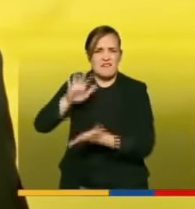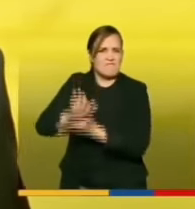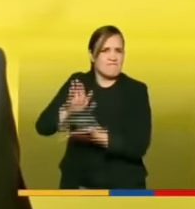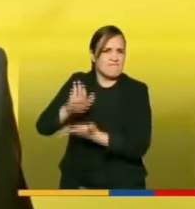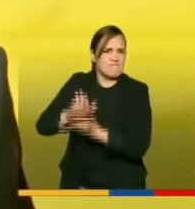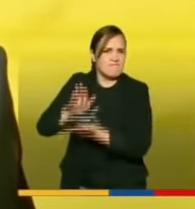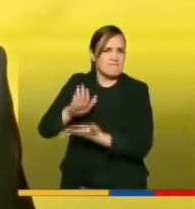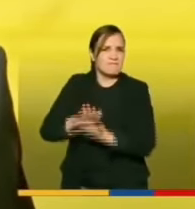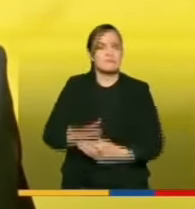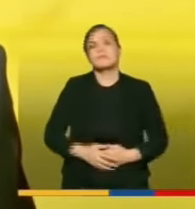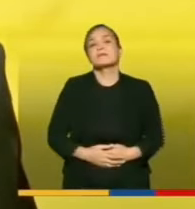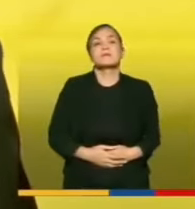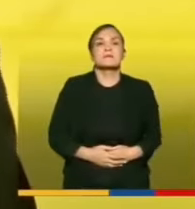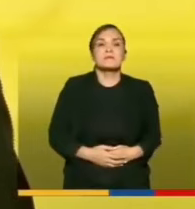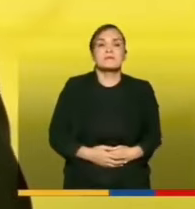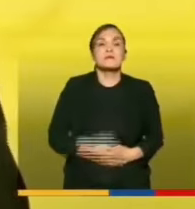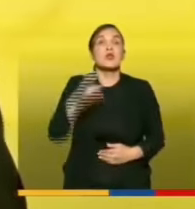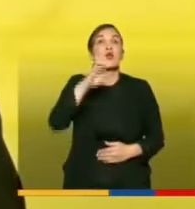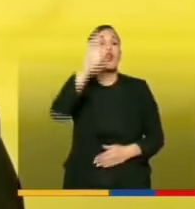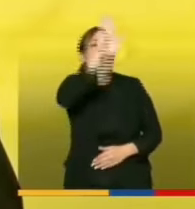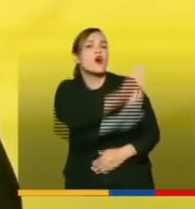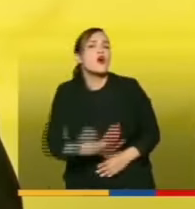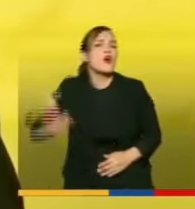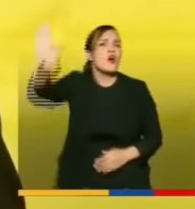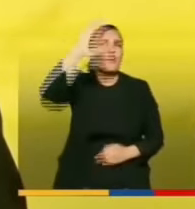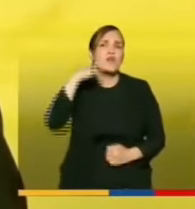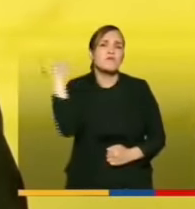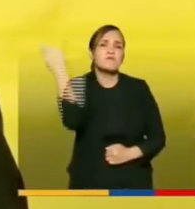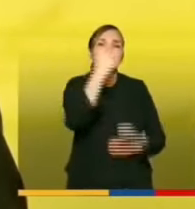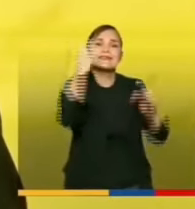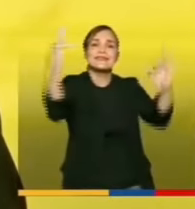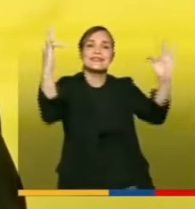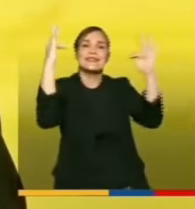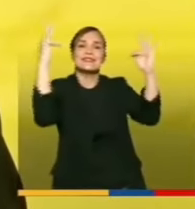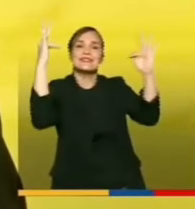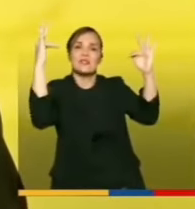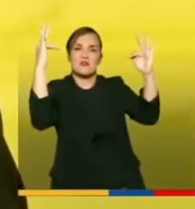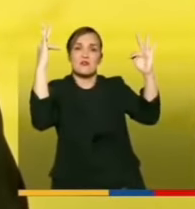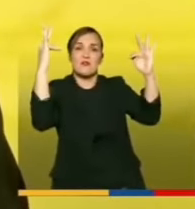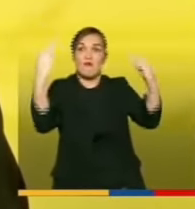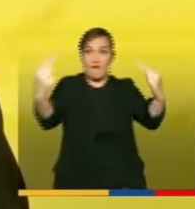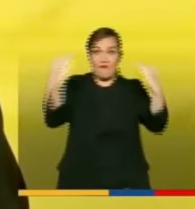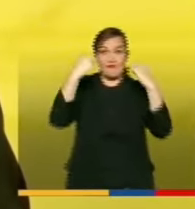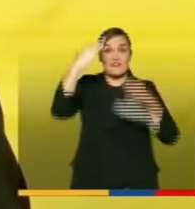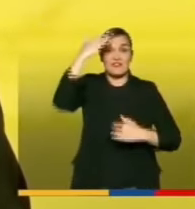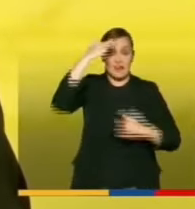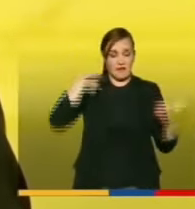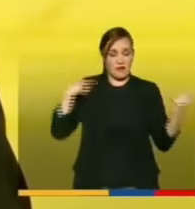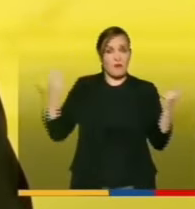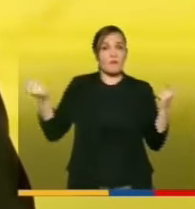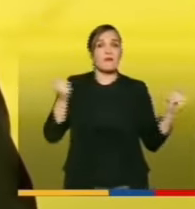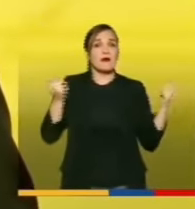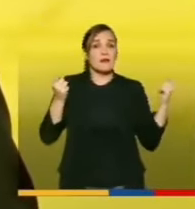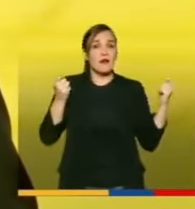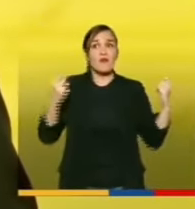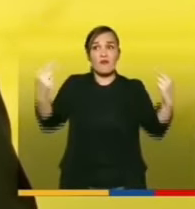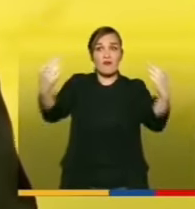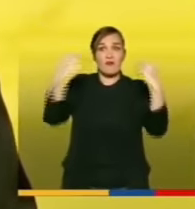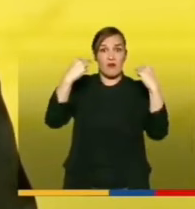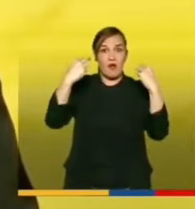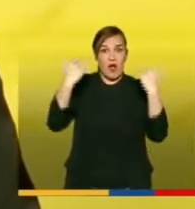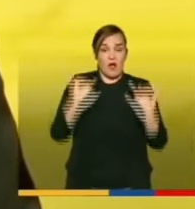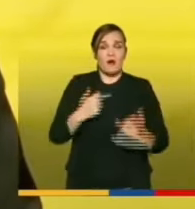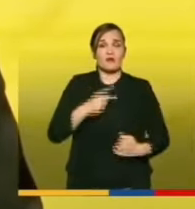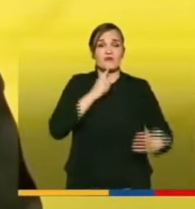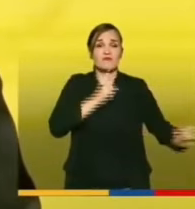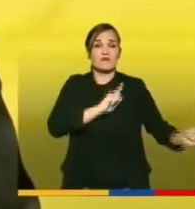el país entero fue testigo de cómo fue ese manejo por eso yo tengo en estas palabras